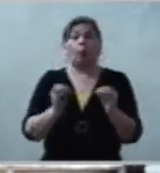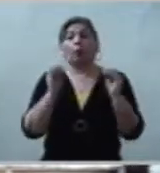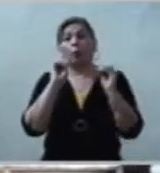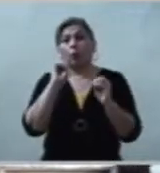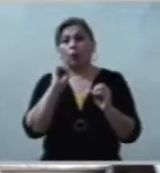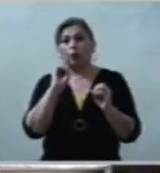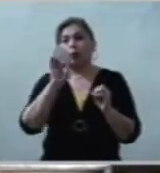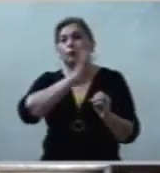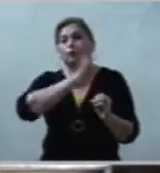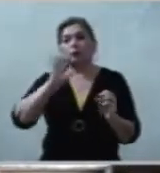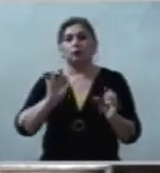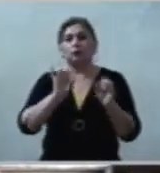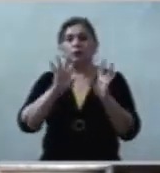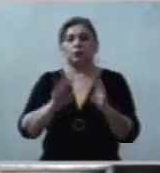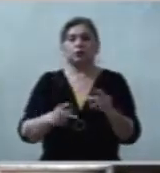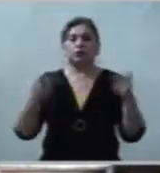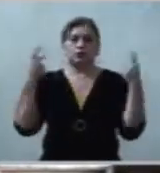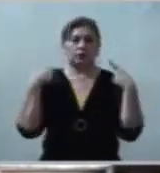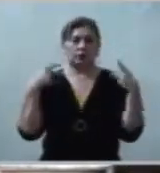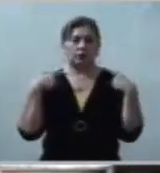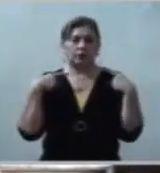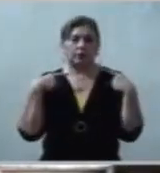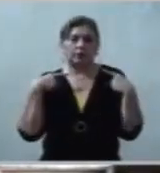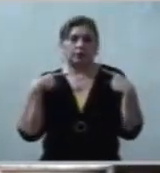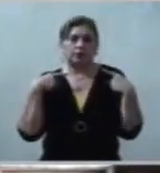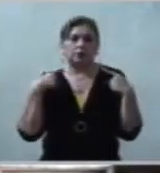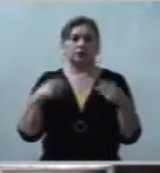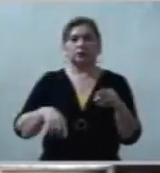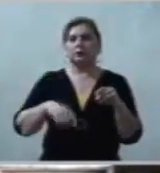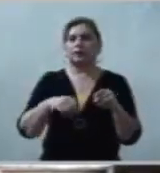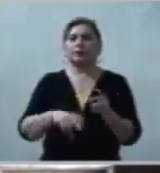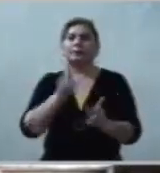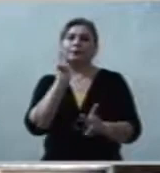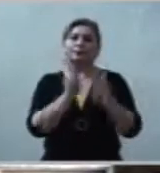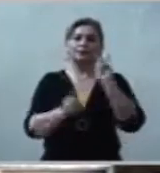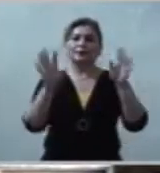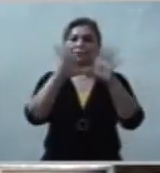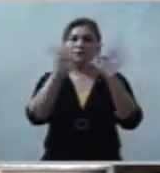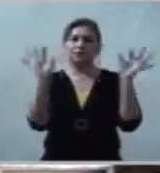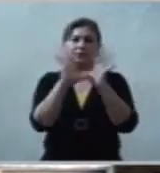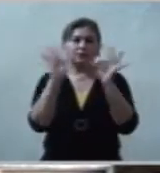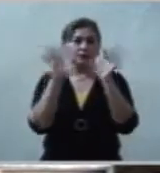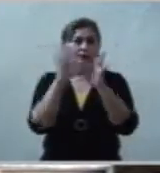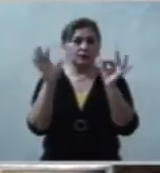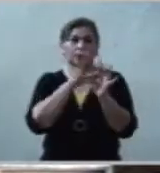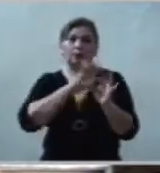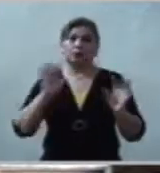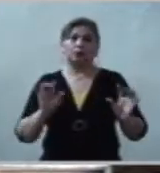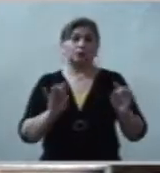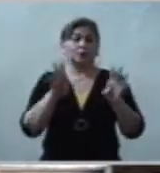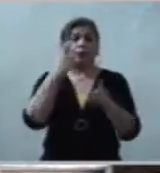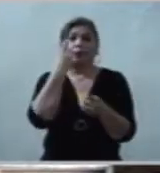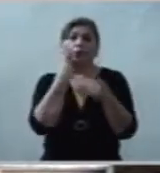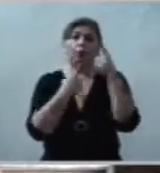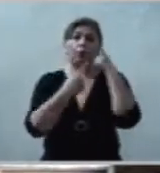a veces convincente, o incluso hasta te haga llorar de emoción,